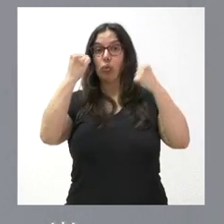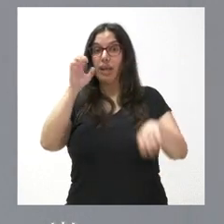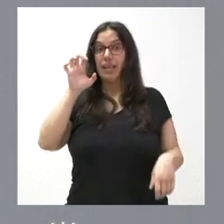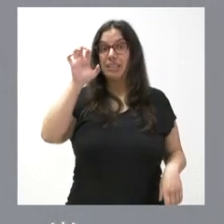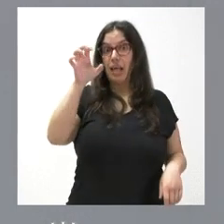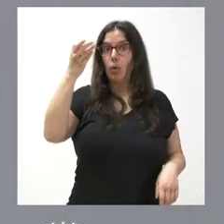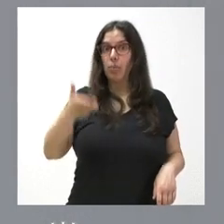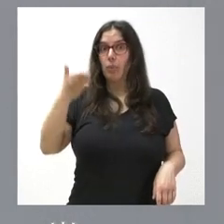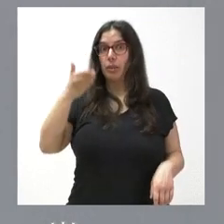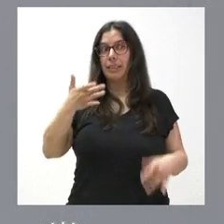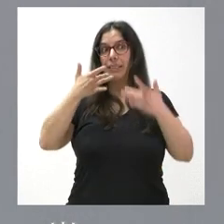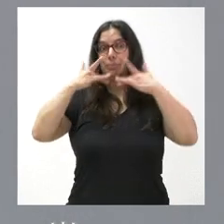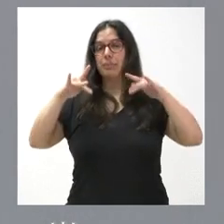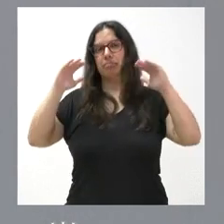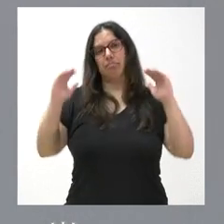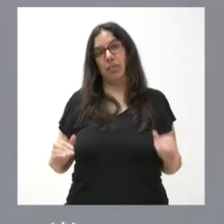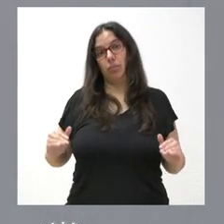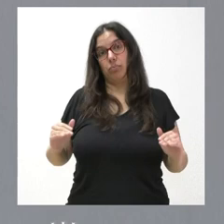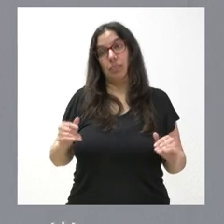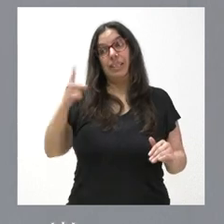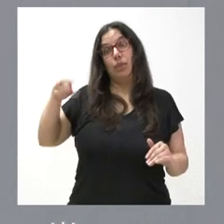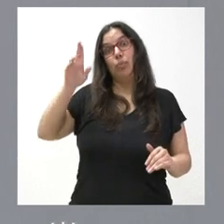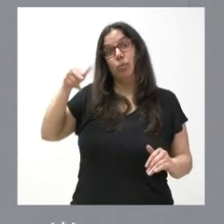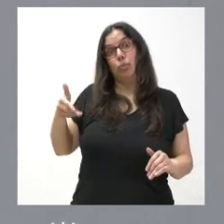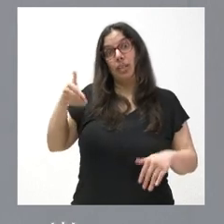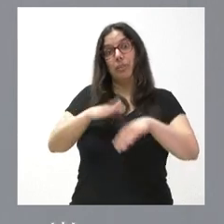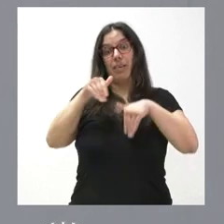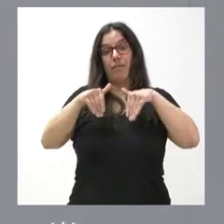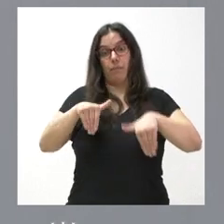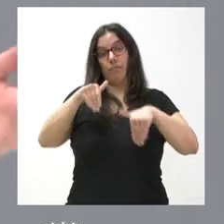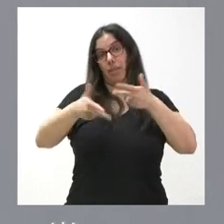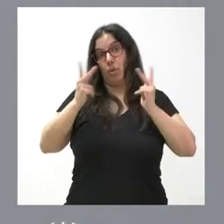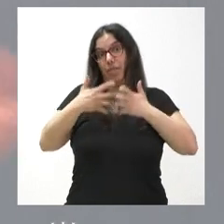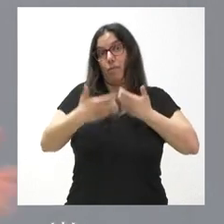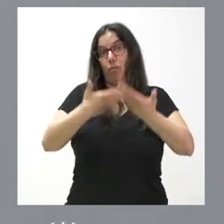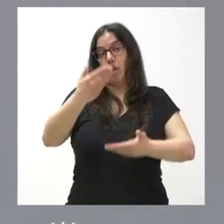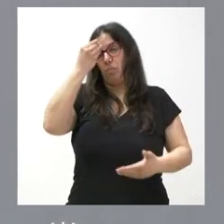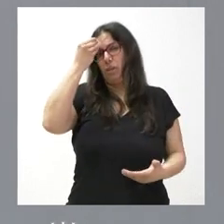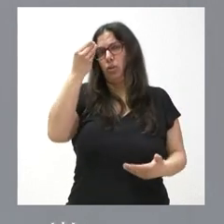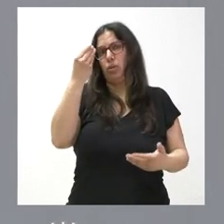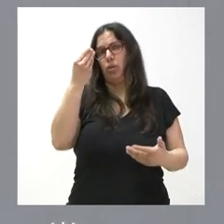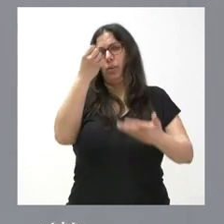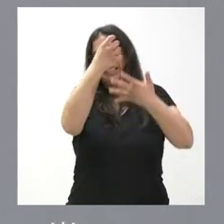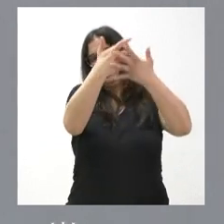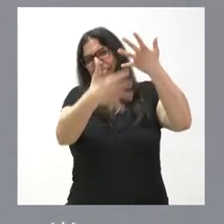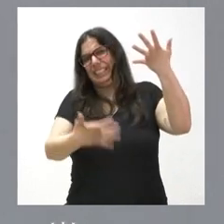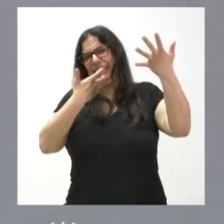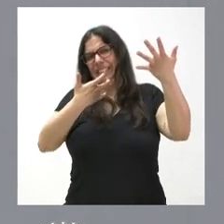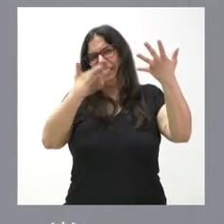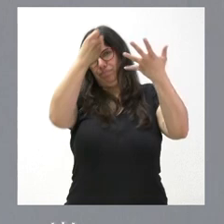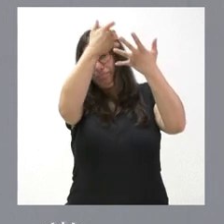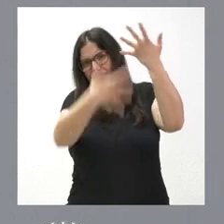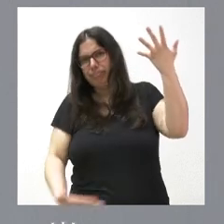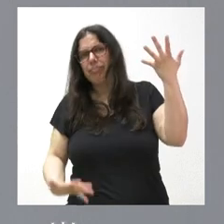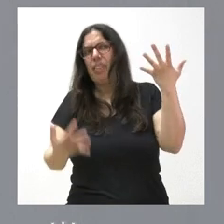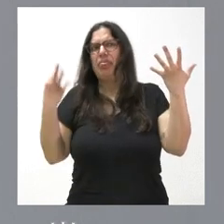que son muy importantes para el funcionamiento de la democracia. Yo creo que podríamos sacar un catálogo muy amplio de muchas instituciones que sería bueno que